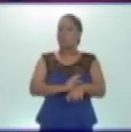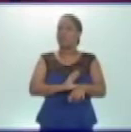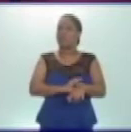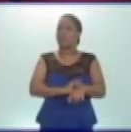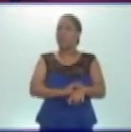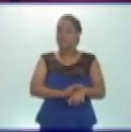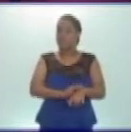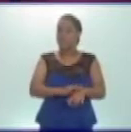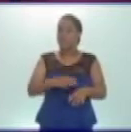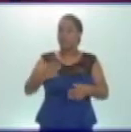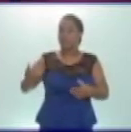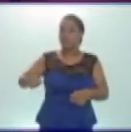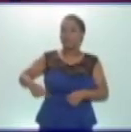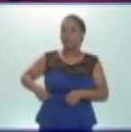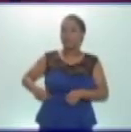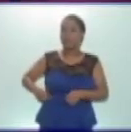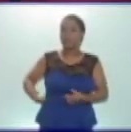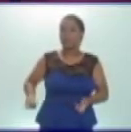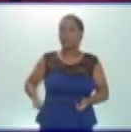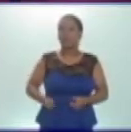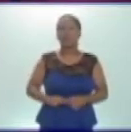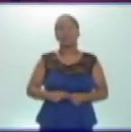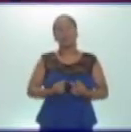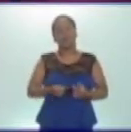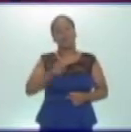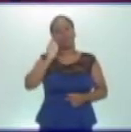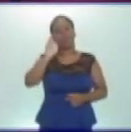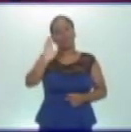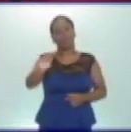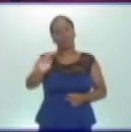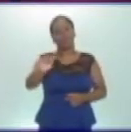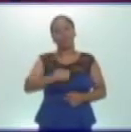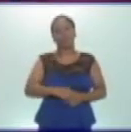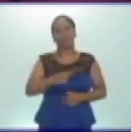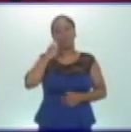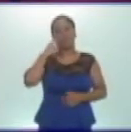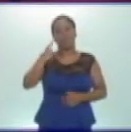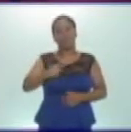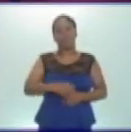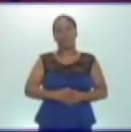nuestro sistema digestivo? Pues yo se las estaré presentando. Veamos entonces.